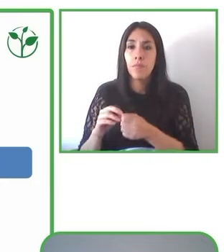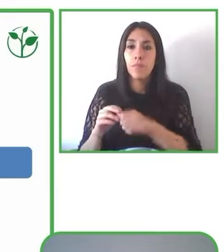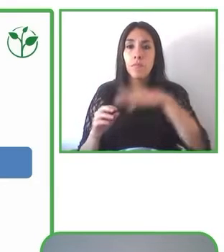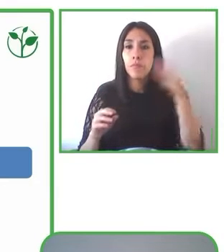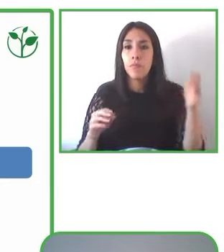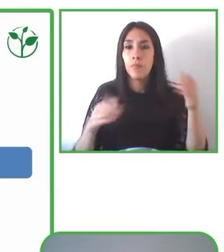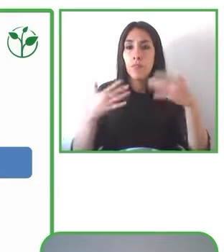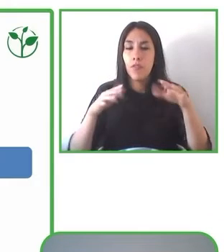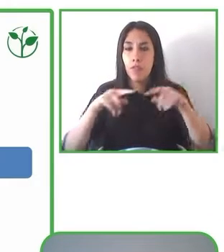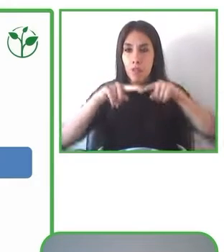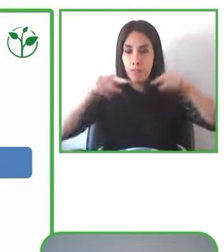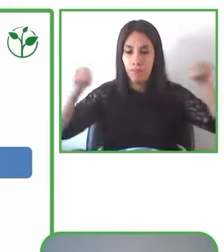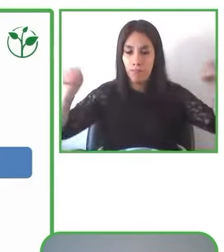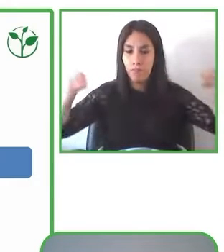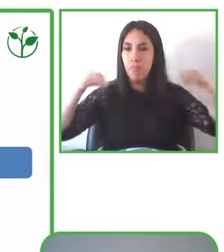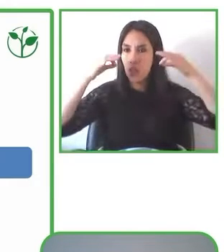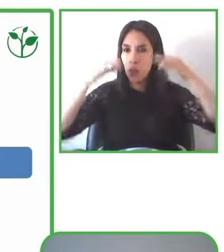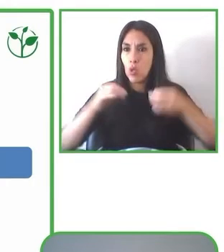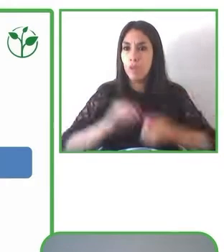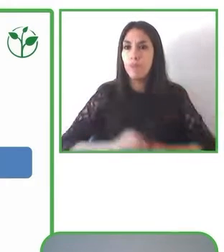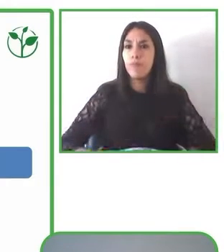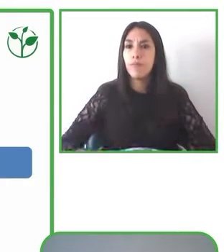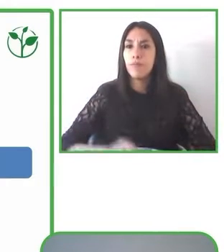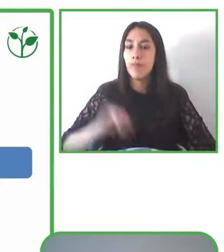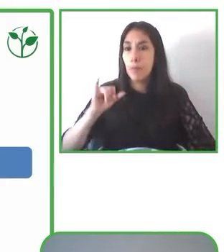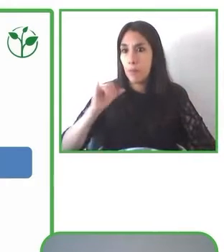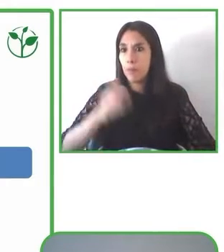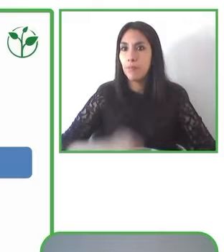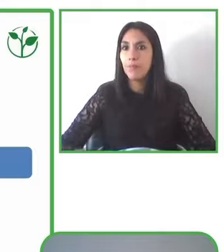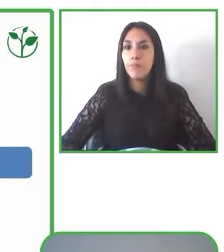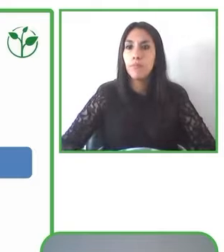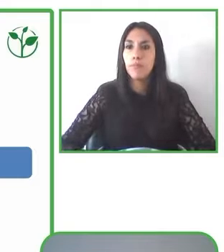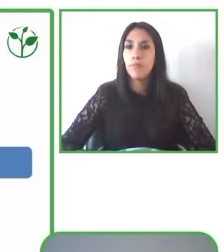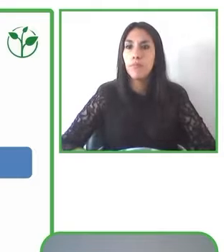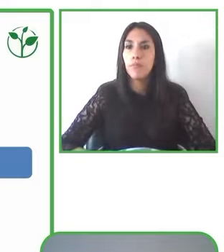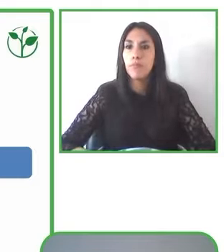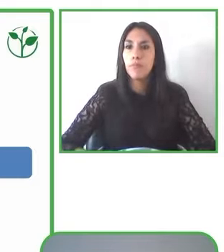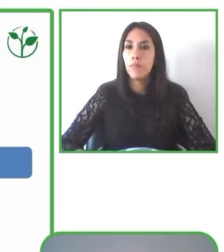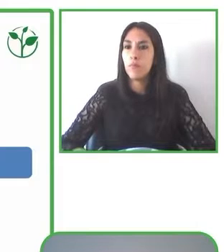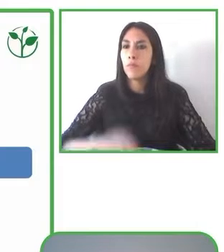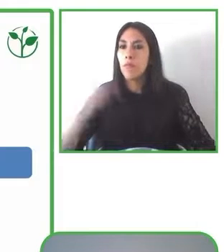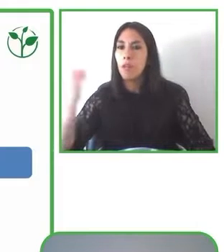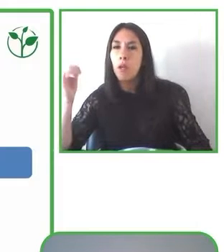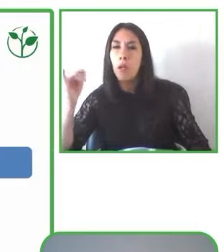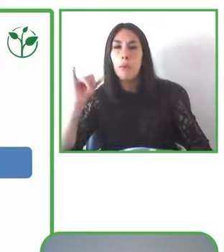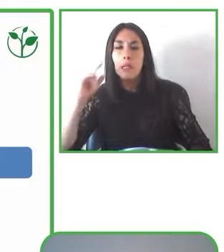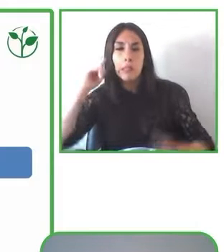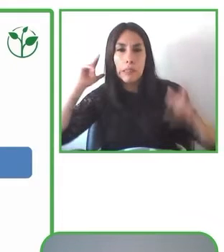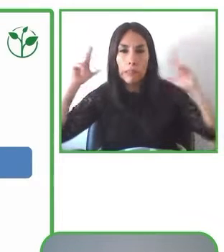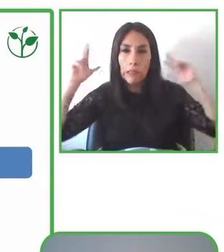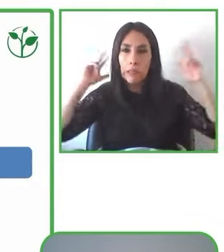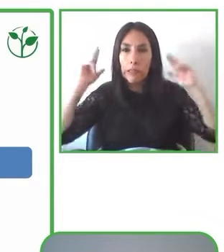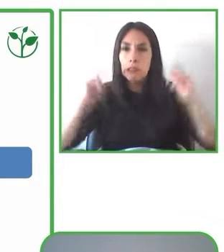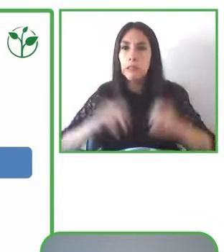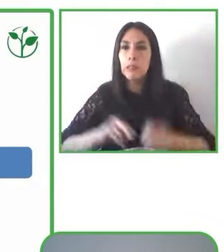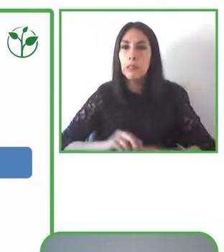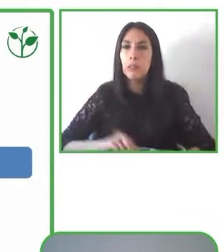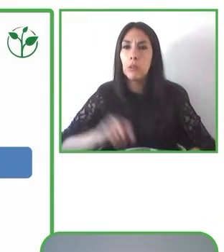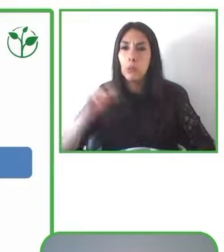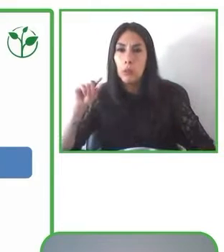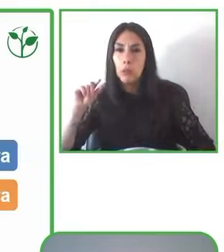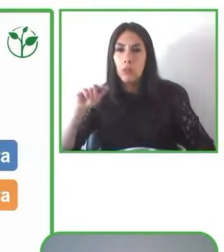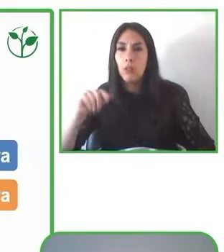También el ruido silencio, los árboles producen cierto ruido pequeño, pero que tranquilizan y acompañan.